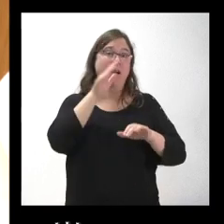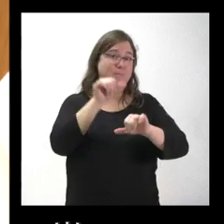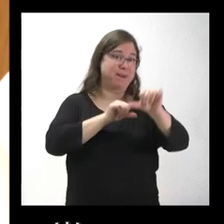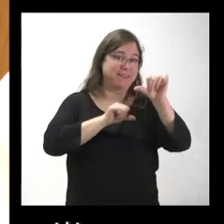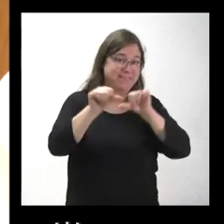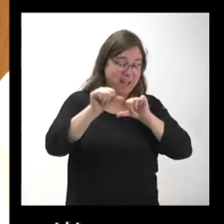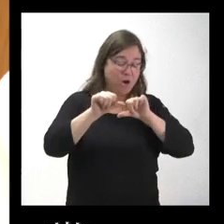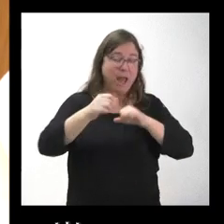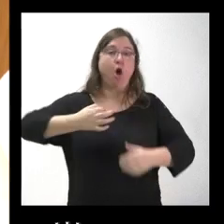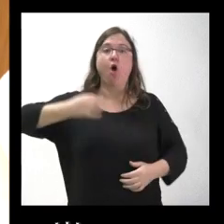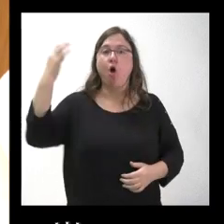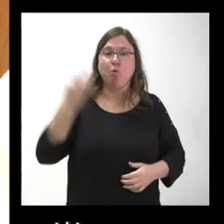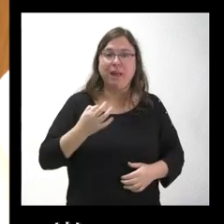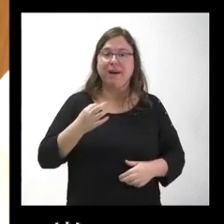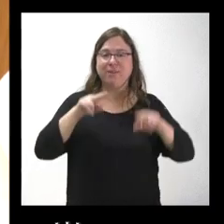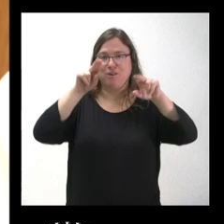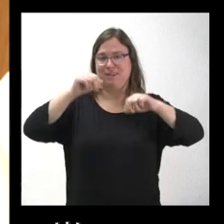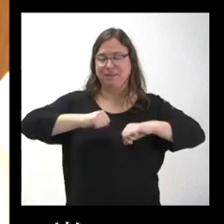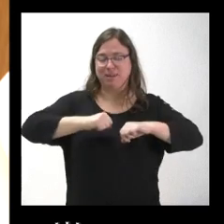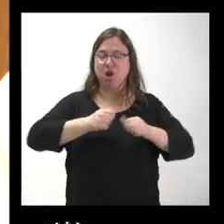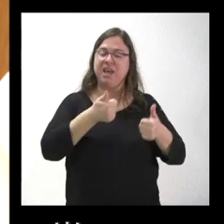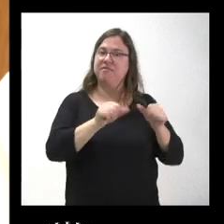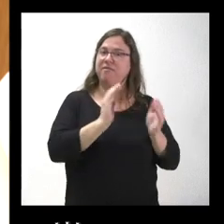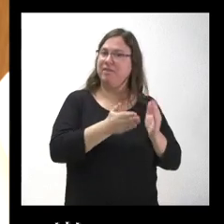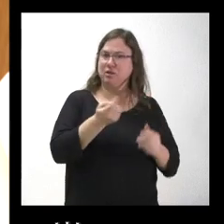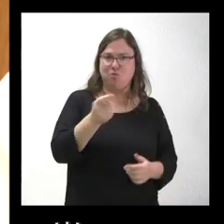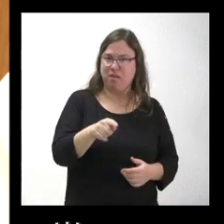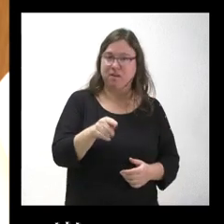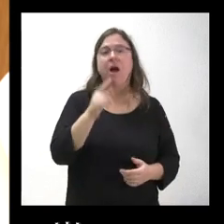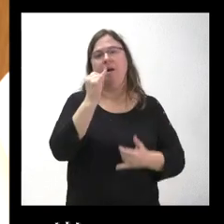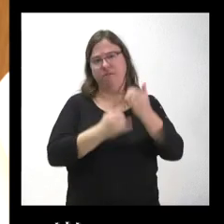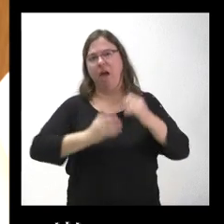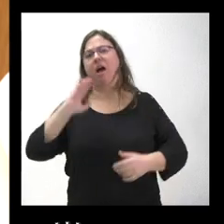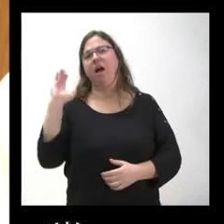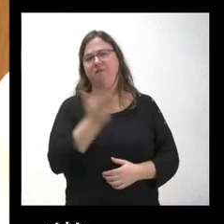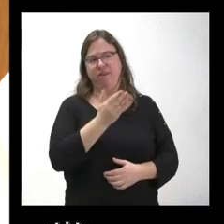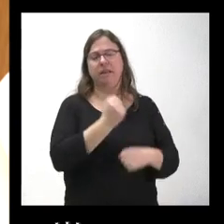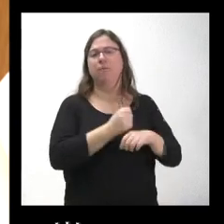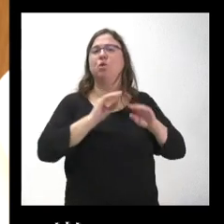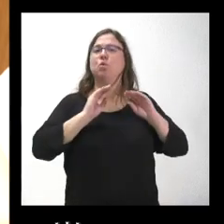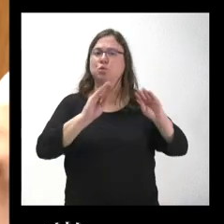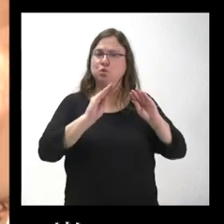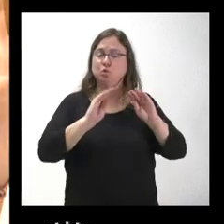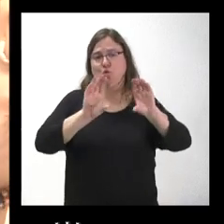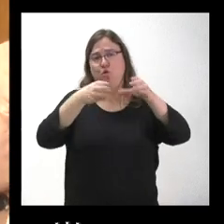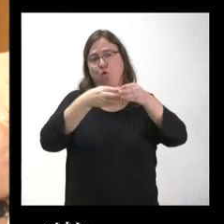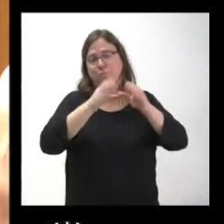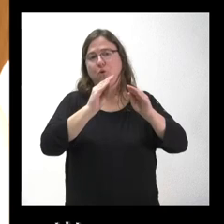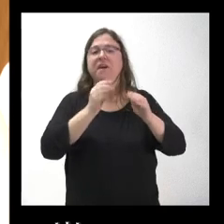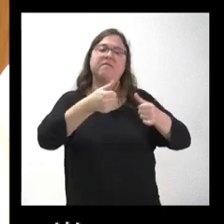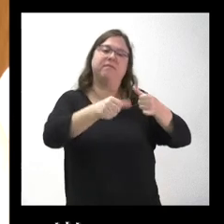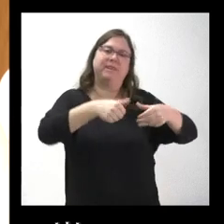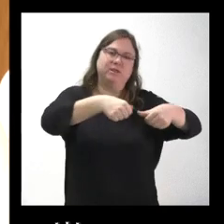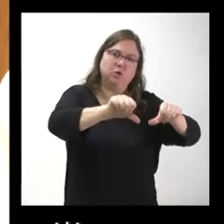van a tener que contar obligatoriamente con estos servicios, creen que eso les va a afectar a su trabajo, a su profesión. ¿Qué nos puede